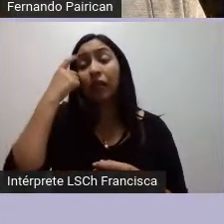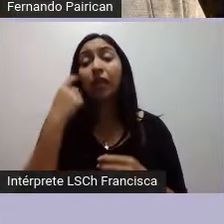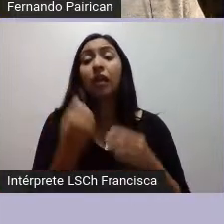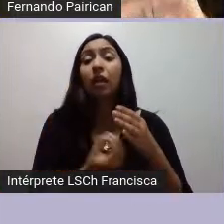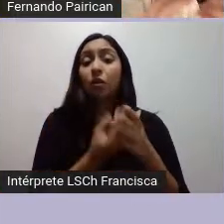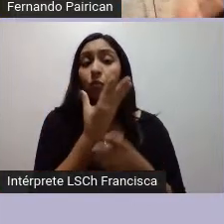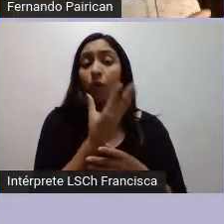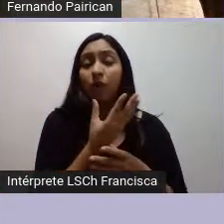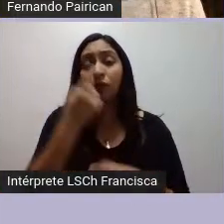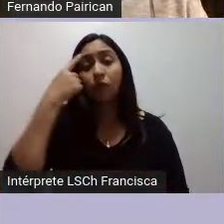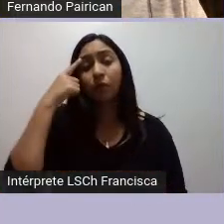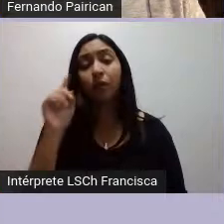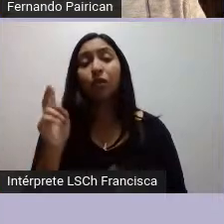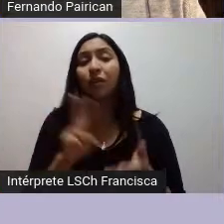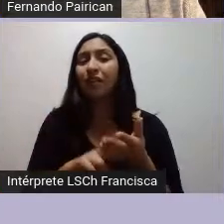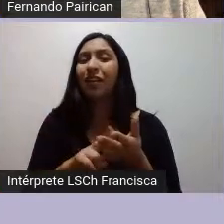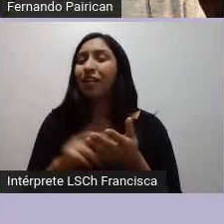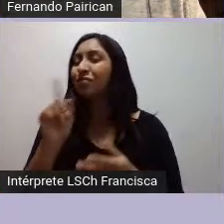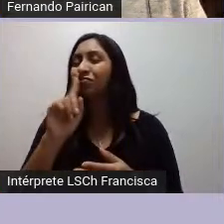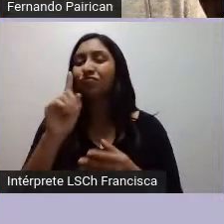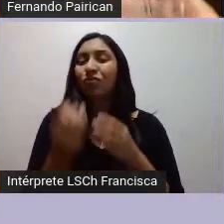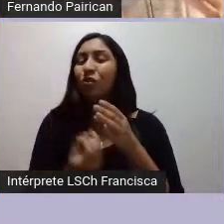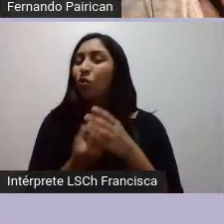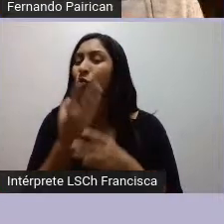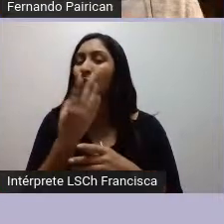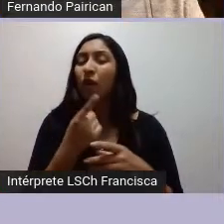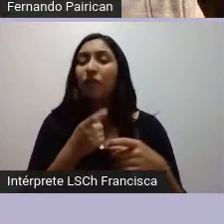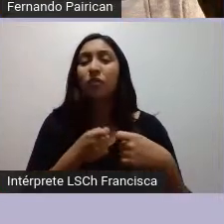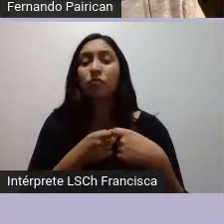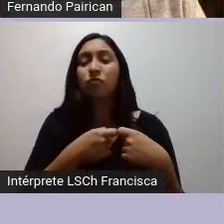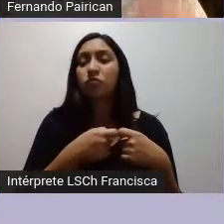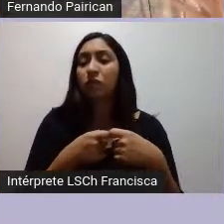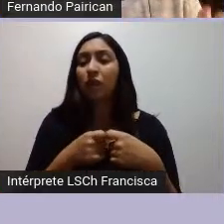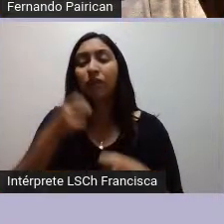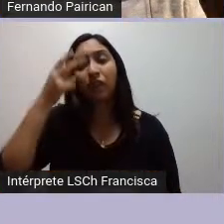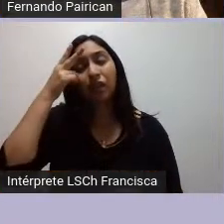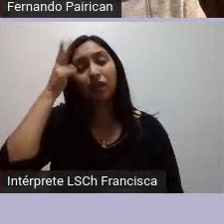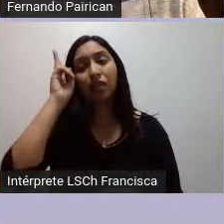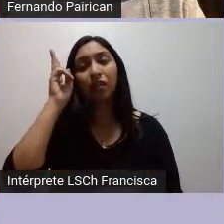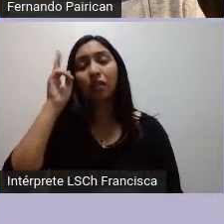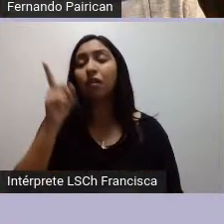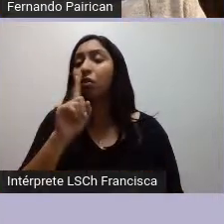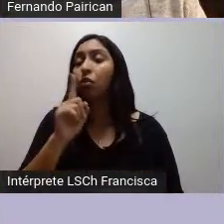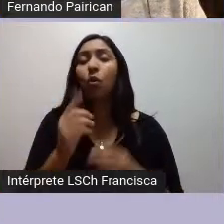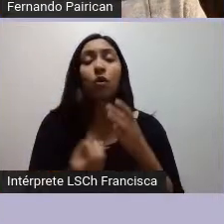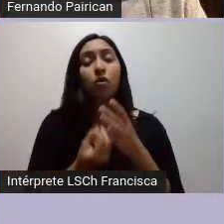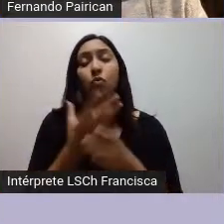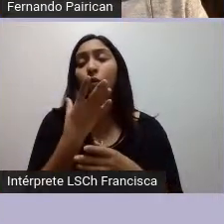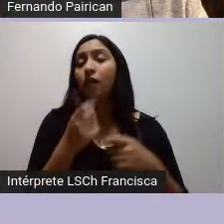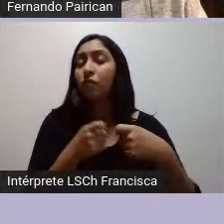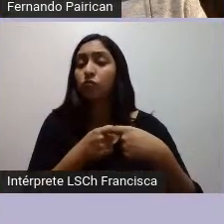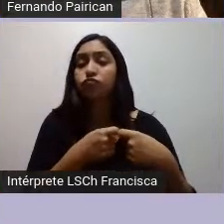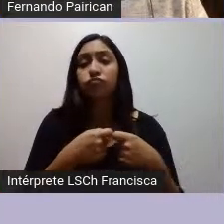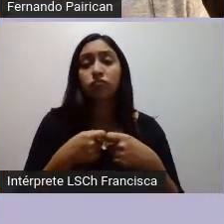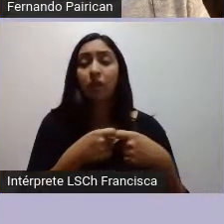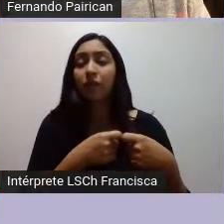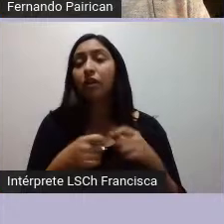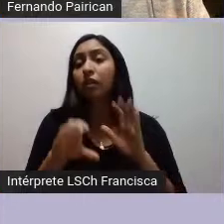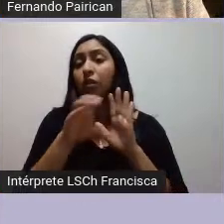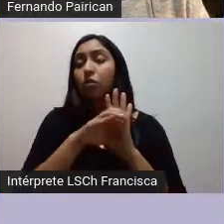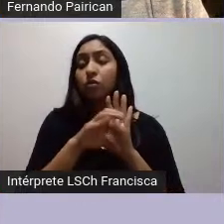pero no es nuevo en el debate indígena tampoco es tan nuevo en los debates sobre constitucionalismo